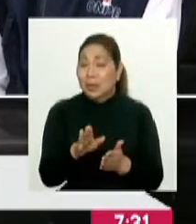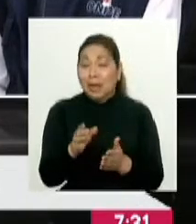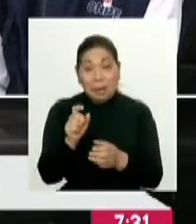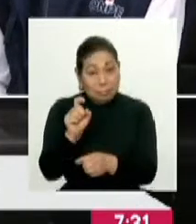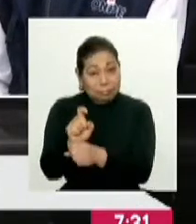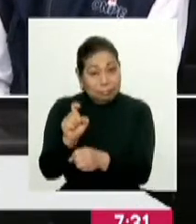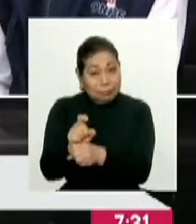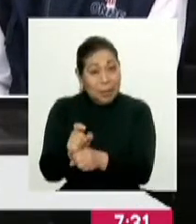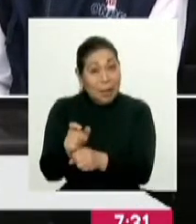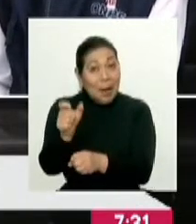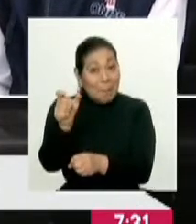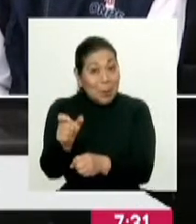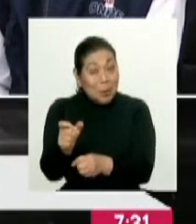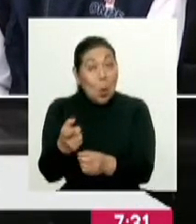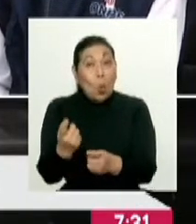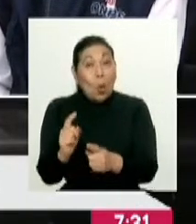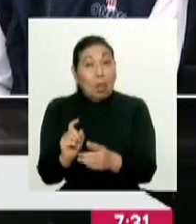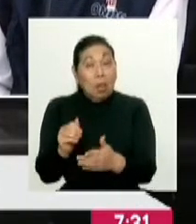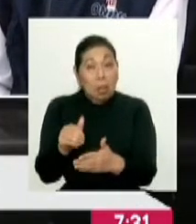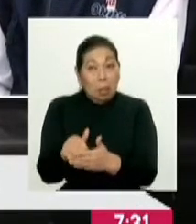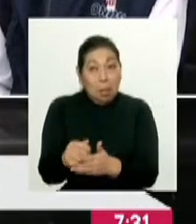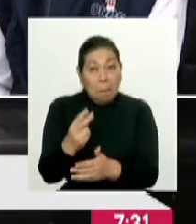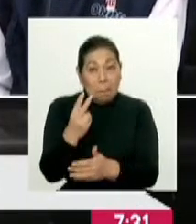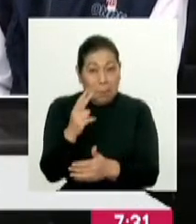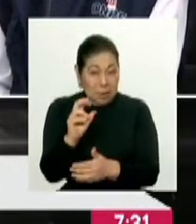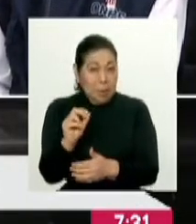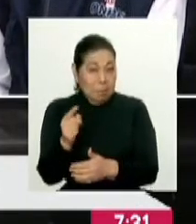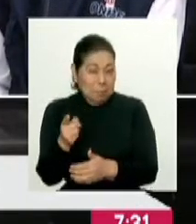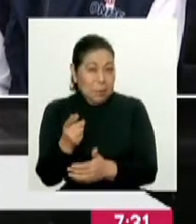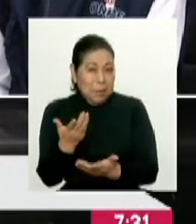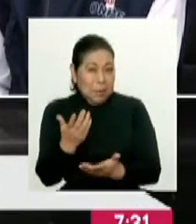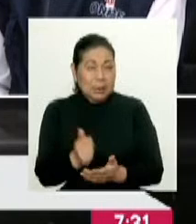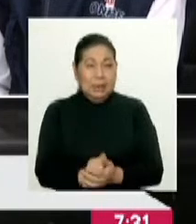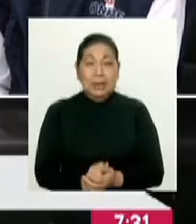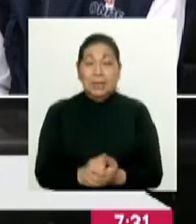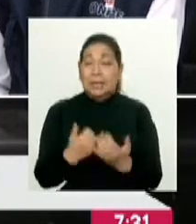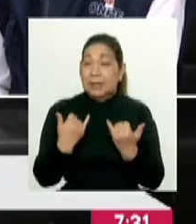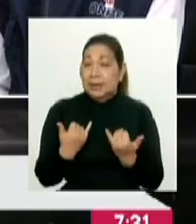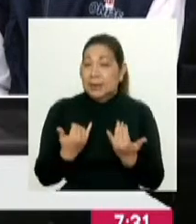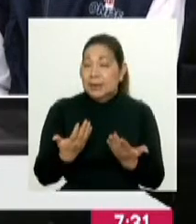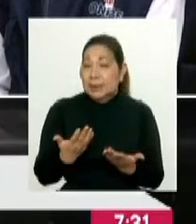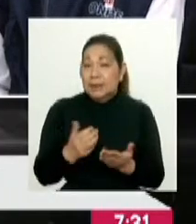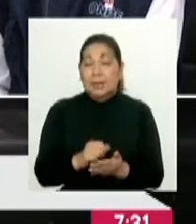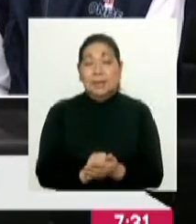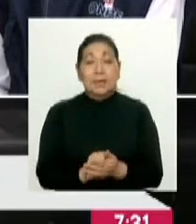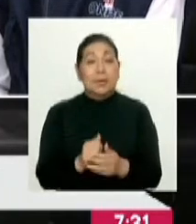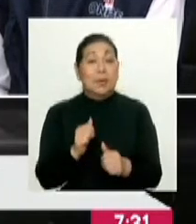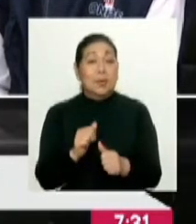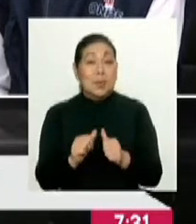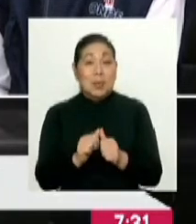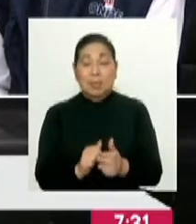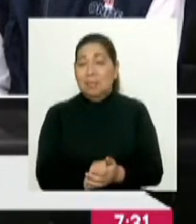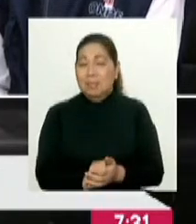capacitado a los candidatos. Así Que son creo que más de 20 mil. De ese número,